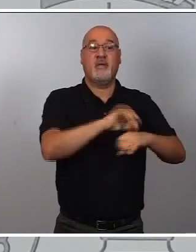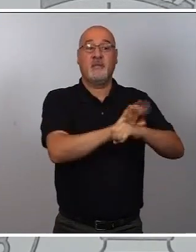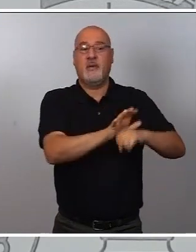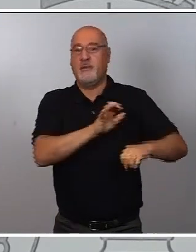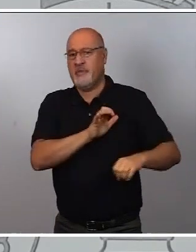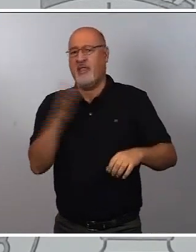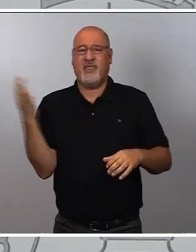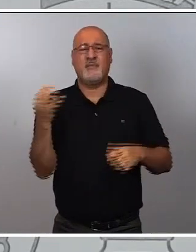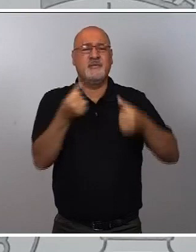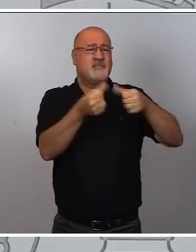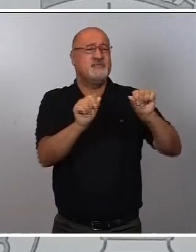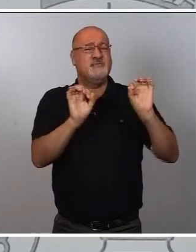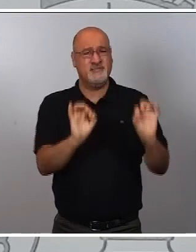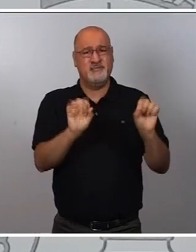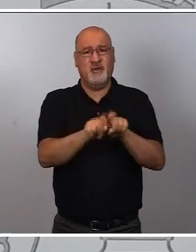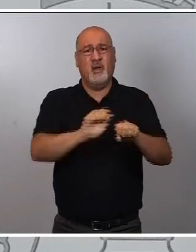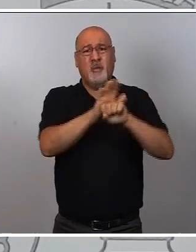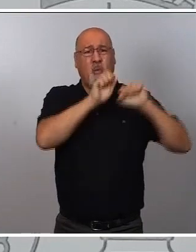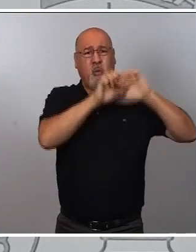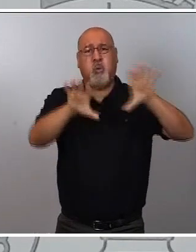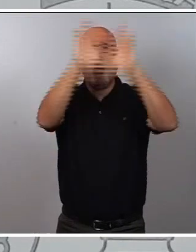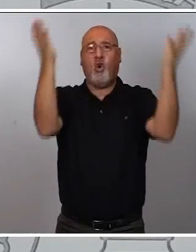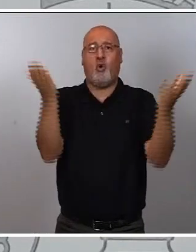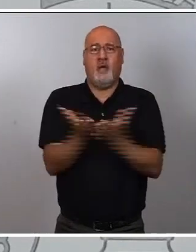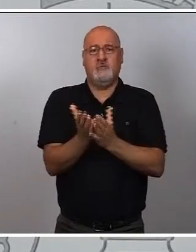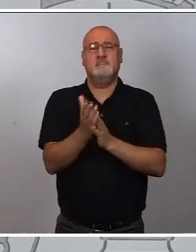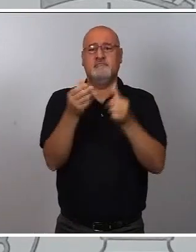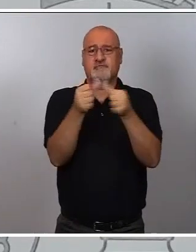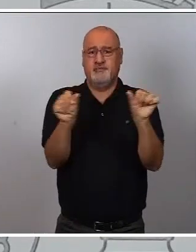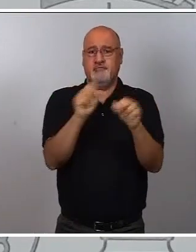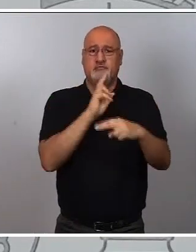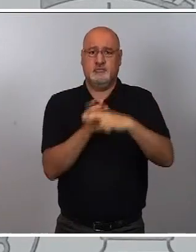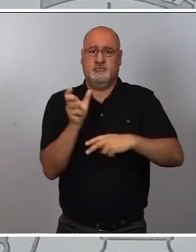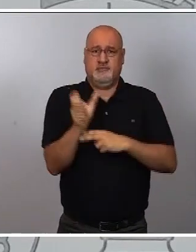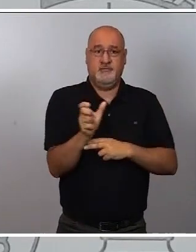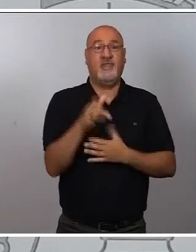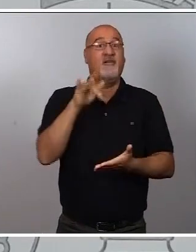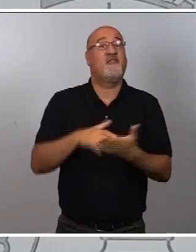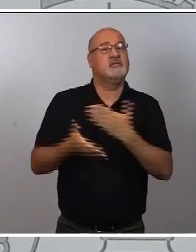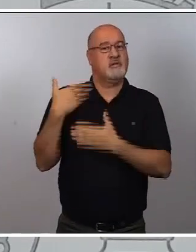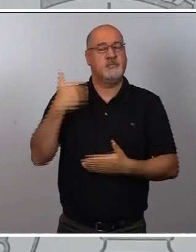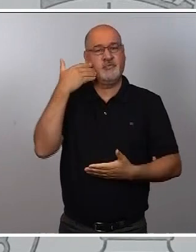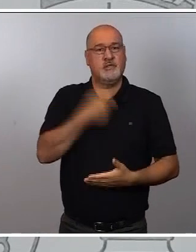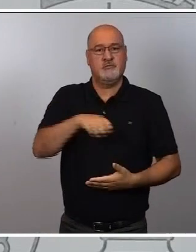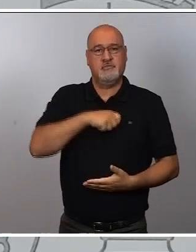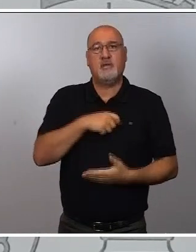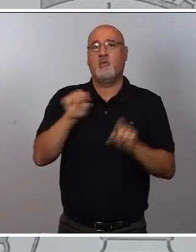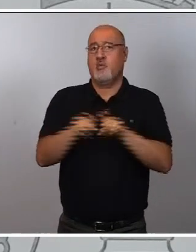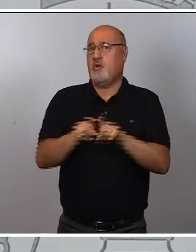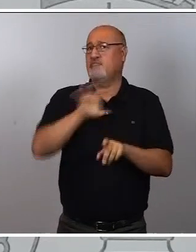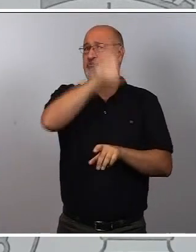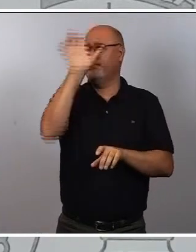considerada una pandemia global. En esas fechas, España, como otros muchos países de nuestro entorno,